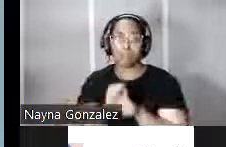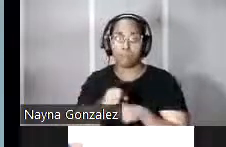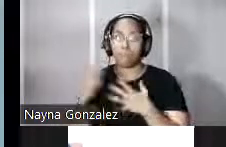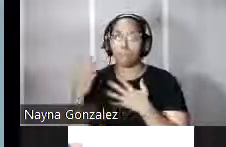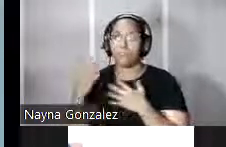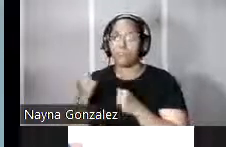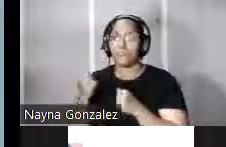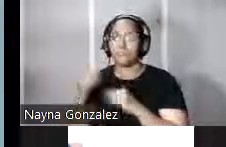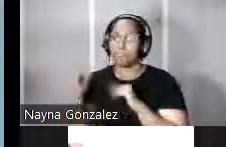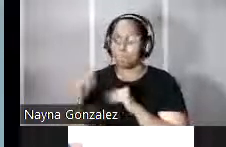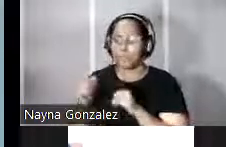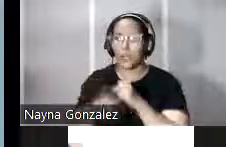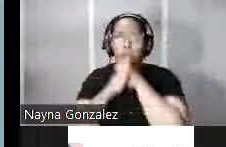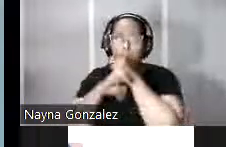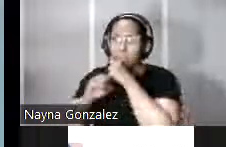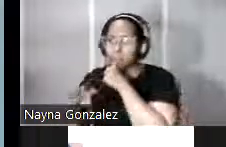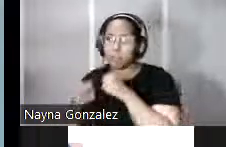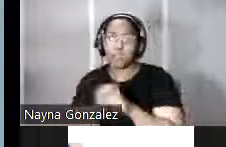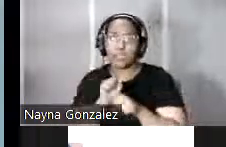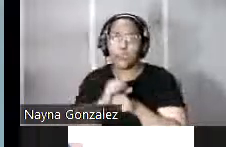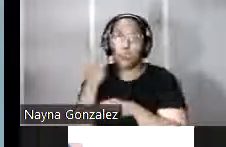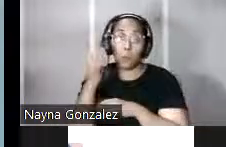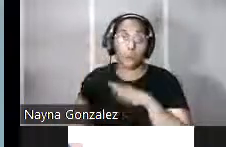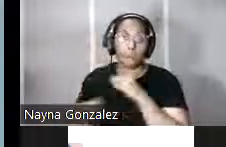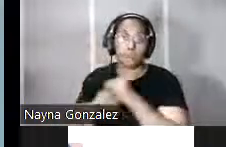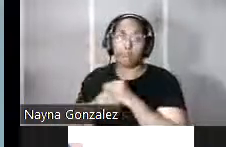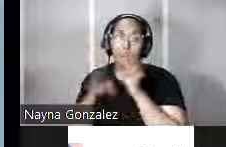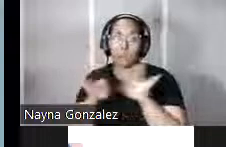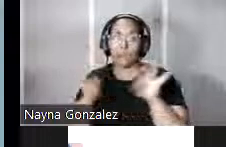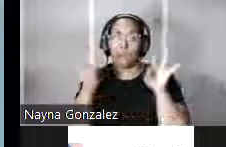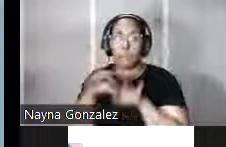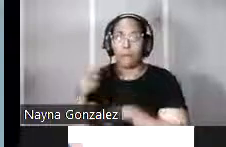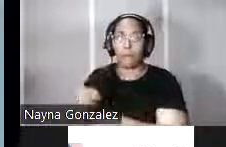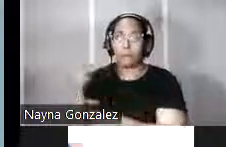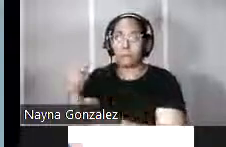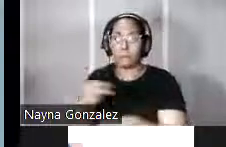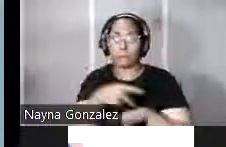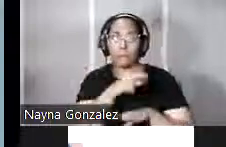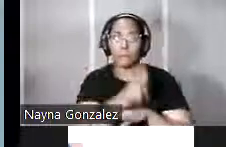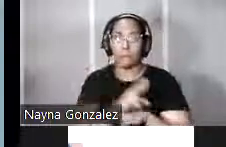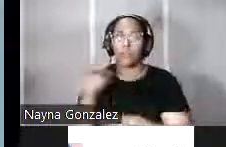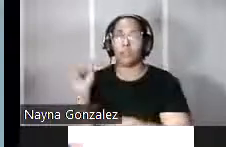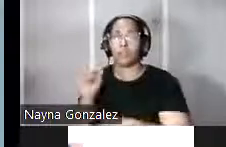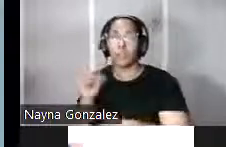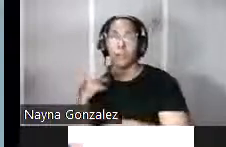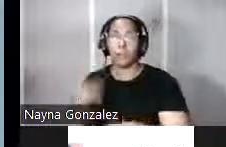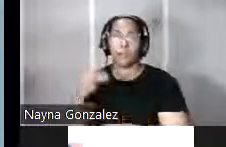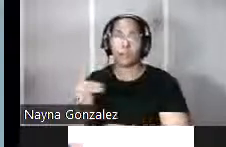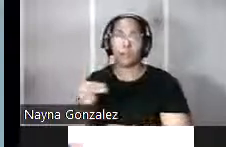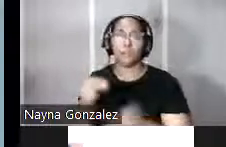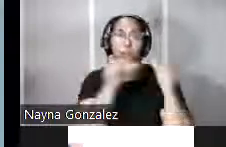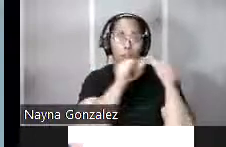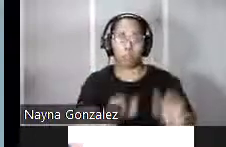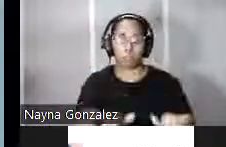pronto que sea publicado porque creo que es una aportación importante no solamente para la historia de Puerto Rico sino también para la historia de la arquitectura